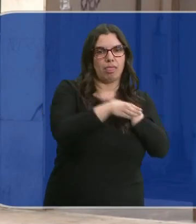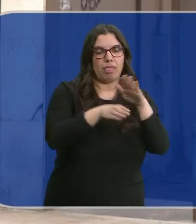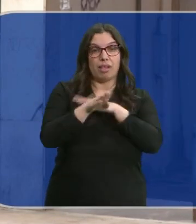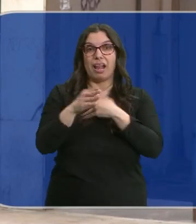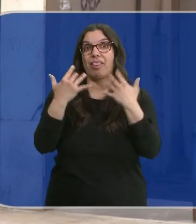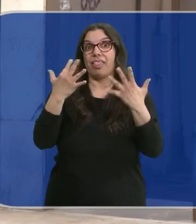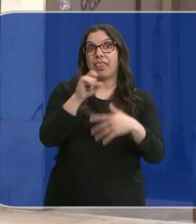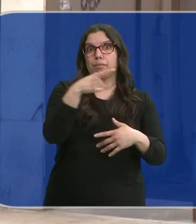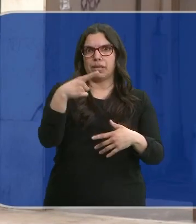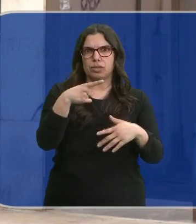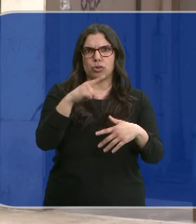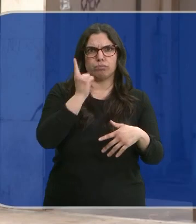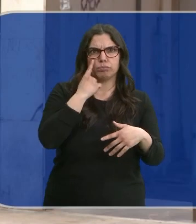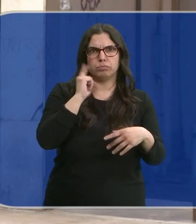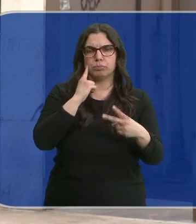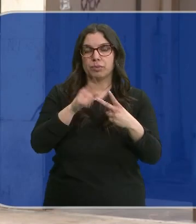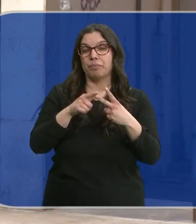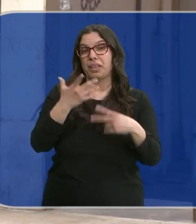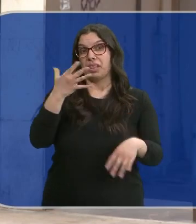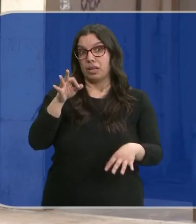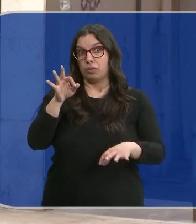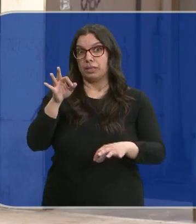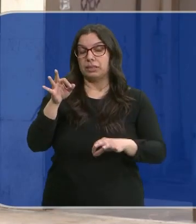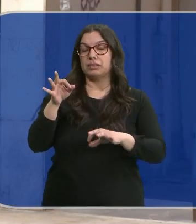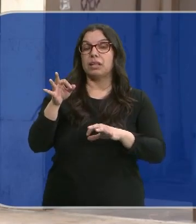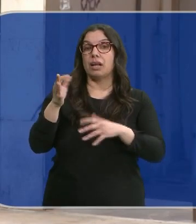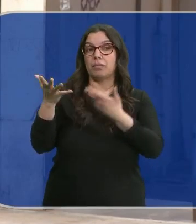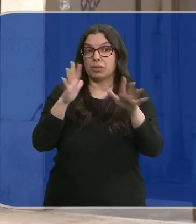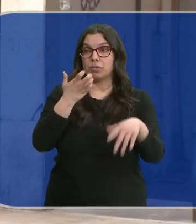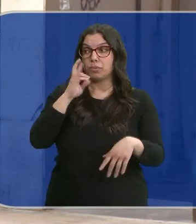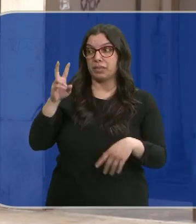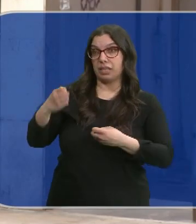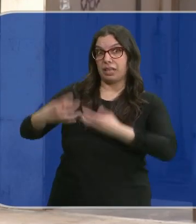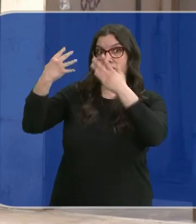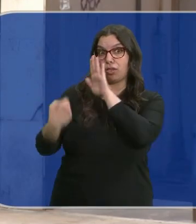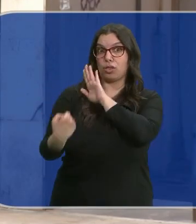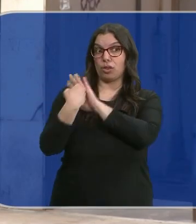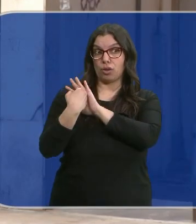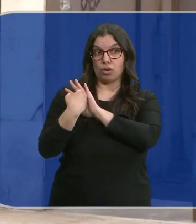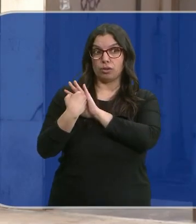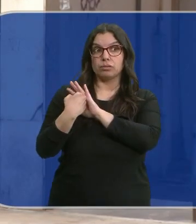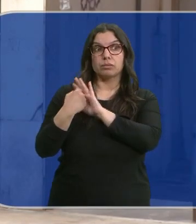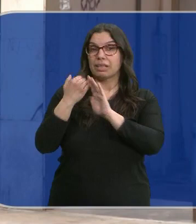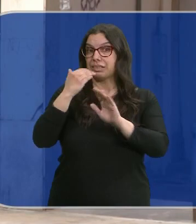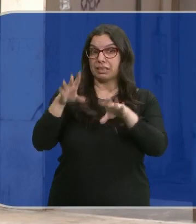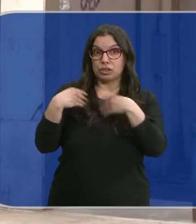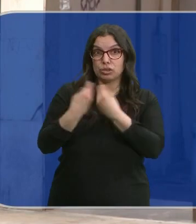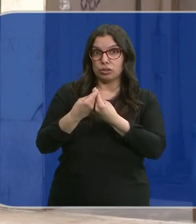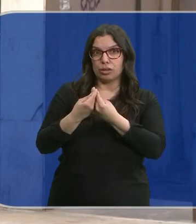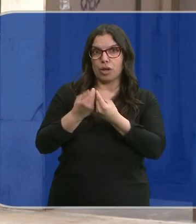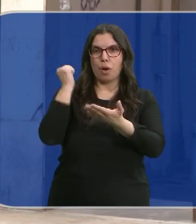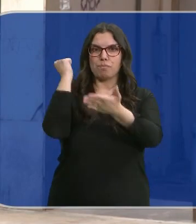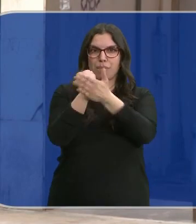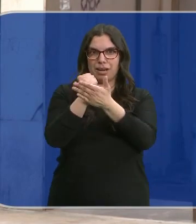viviendas han sido asaltadas y cerca de medio centenar, como por ejemplo este edificio que ven a mi espalda, que prácticamente a la totalidad, estaba